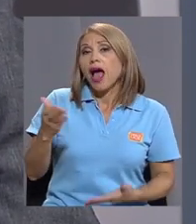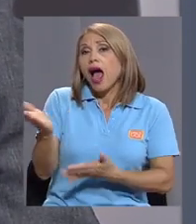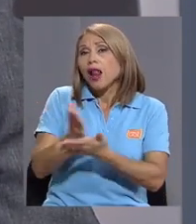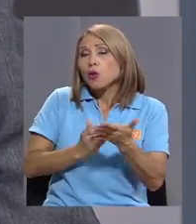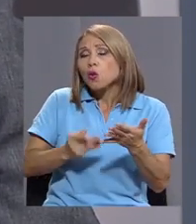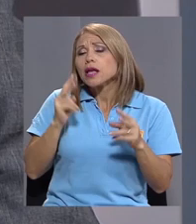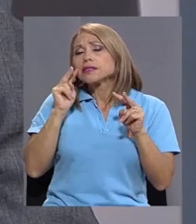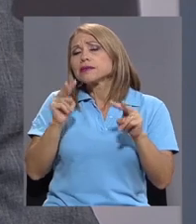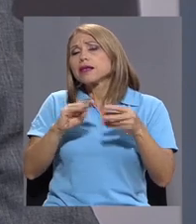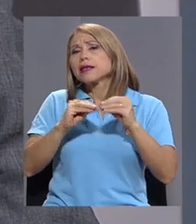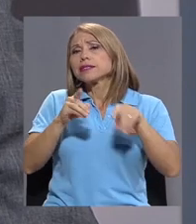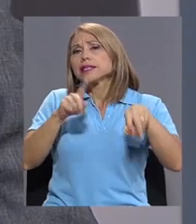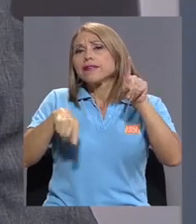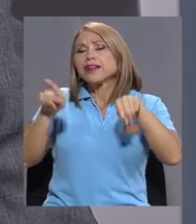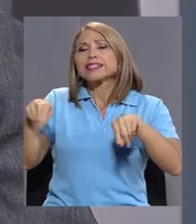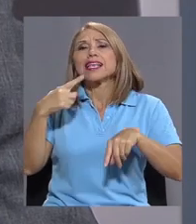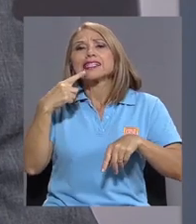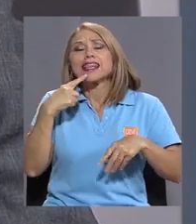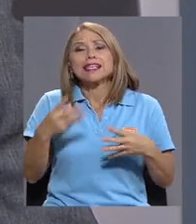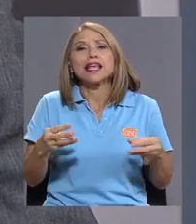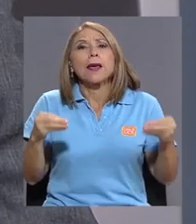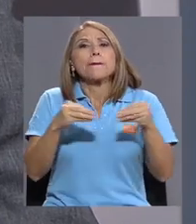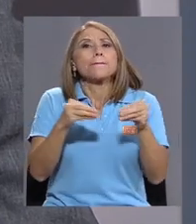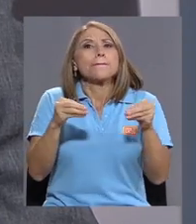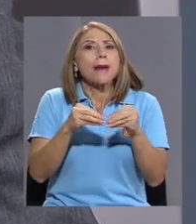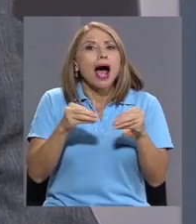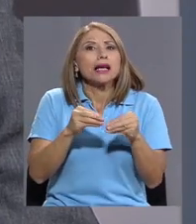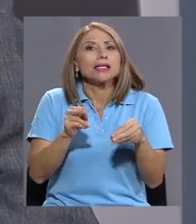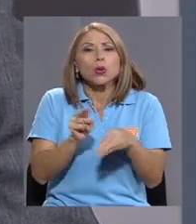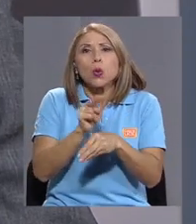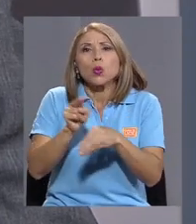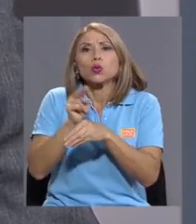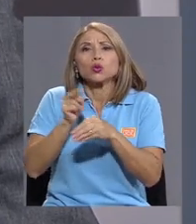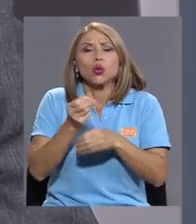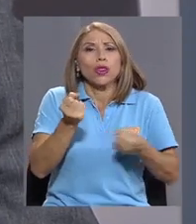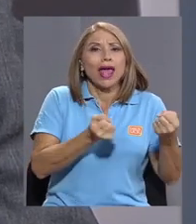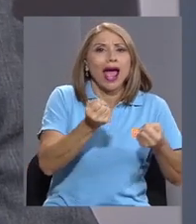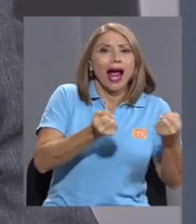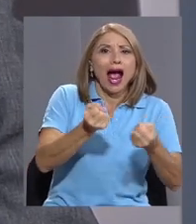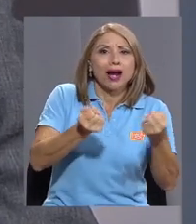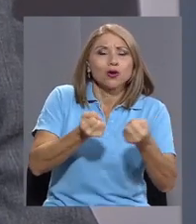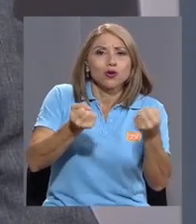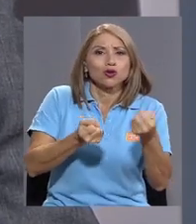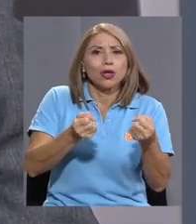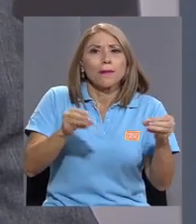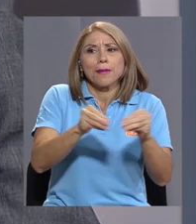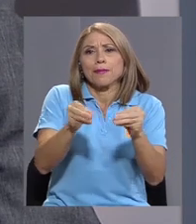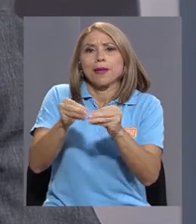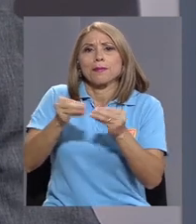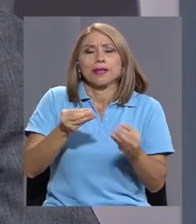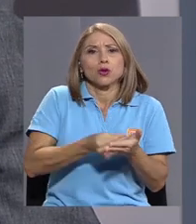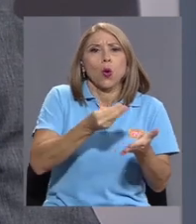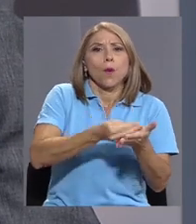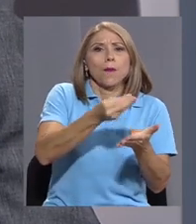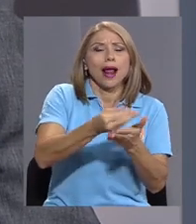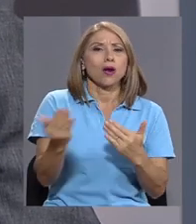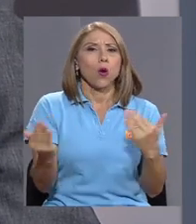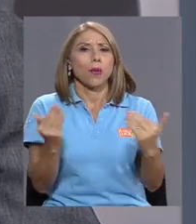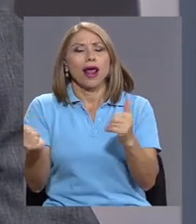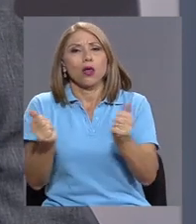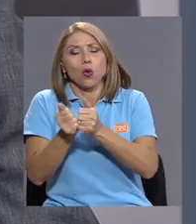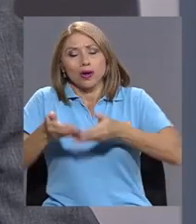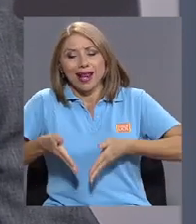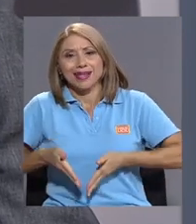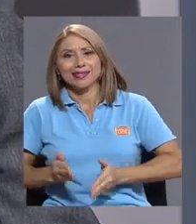algunas cifras, se dice que hubo más nacionalizaciones de automotores que nacimiento de niños en el 2017. Seguimos,